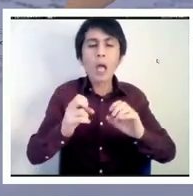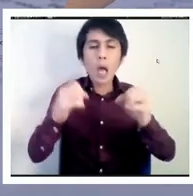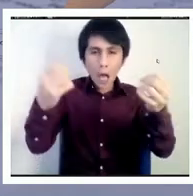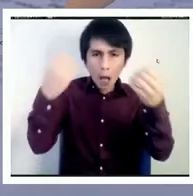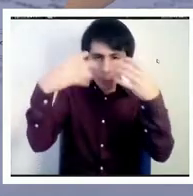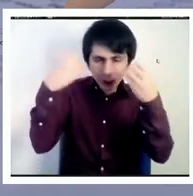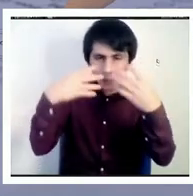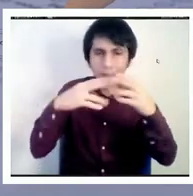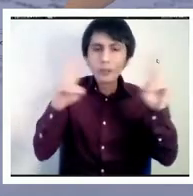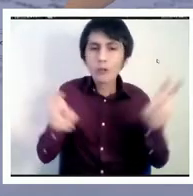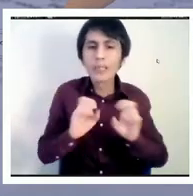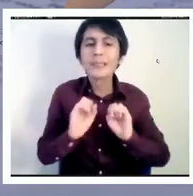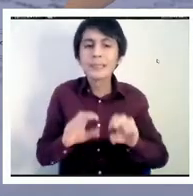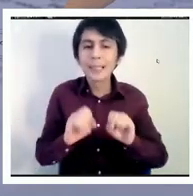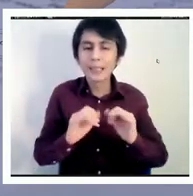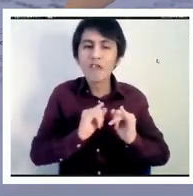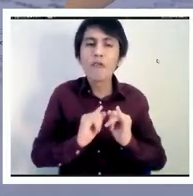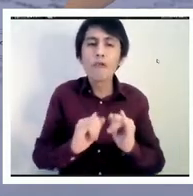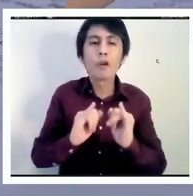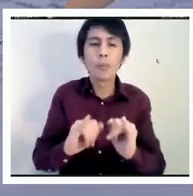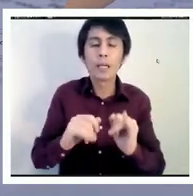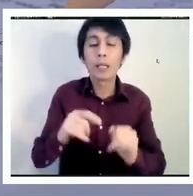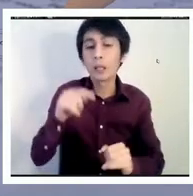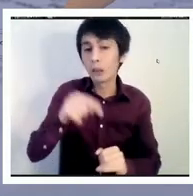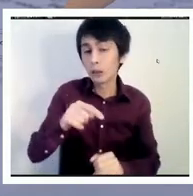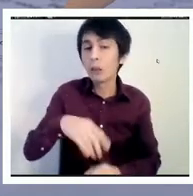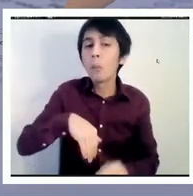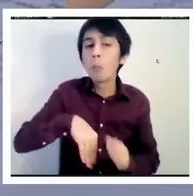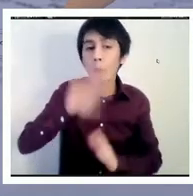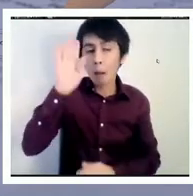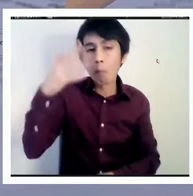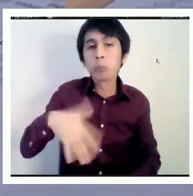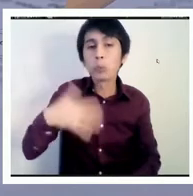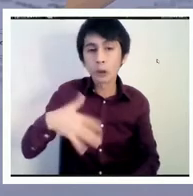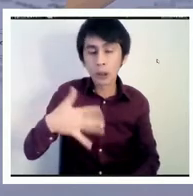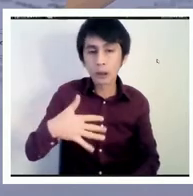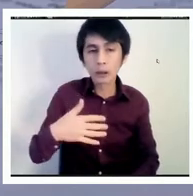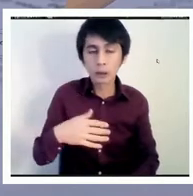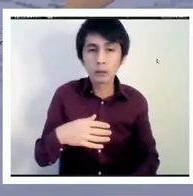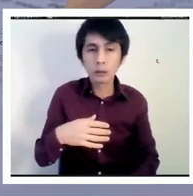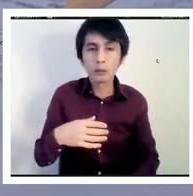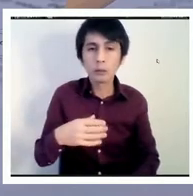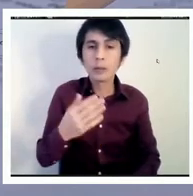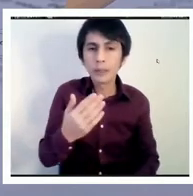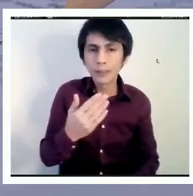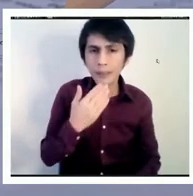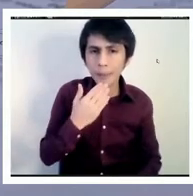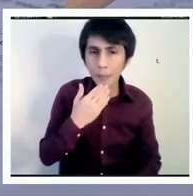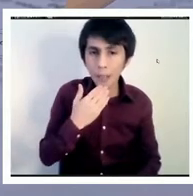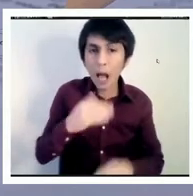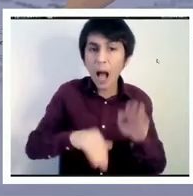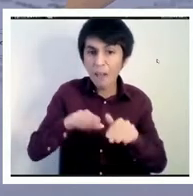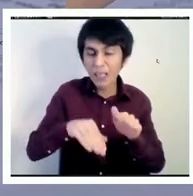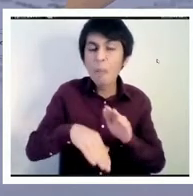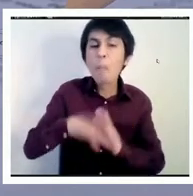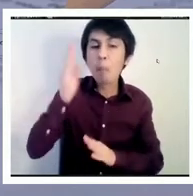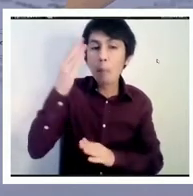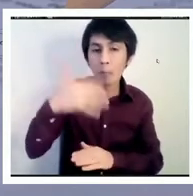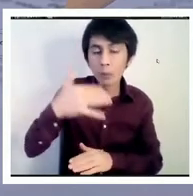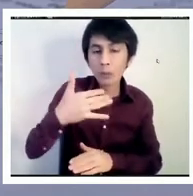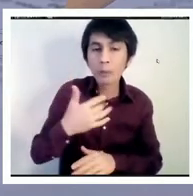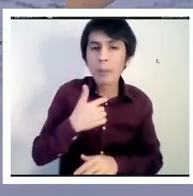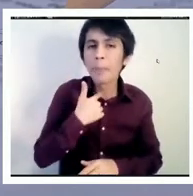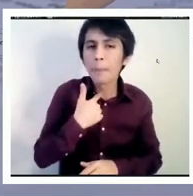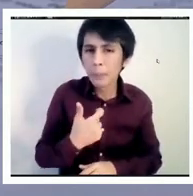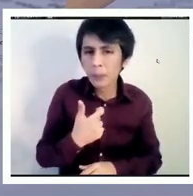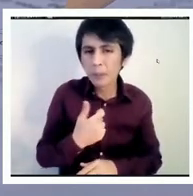es uno de los puntos más importantes y también cada vez es más importante porque debemos